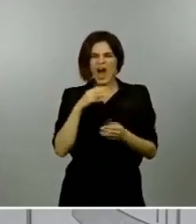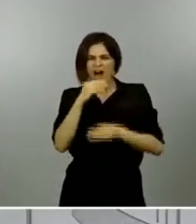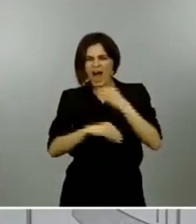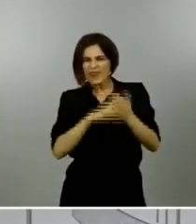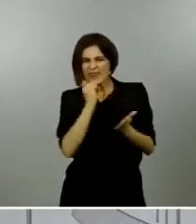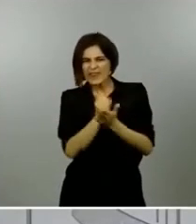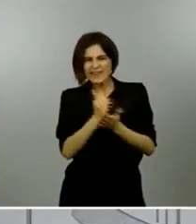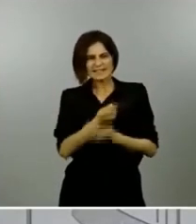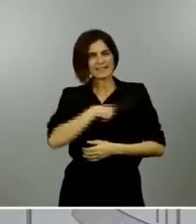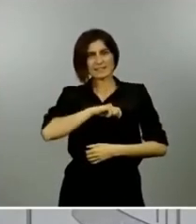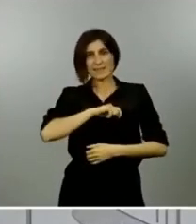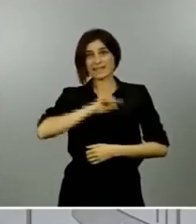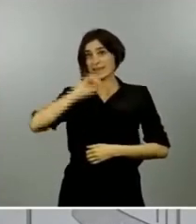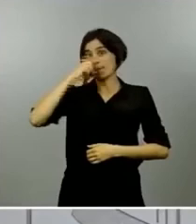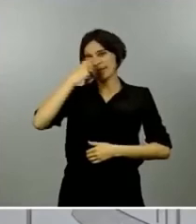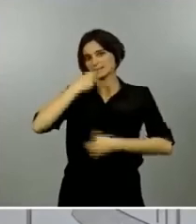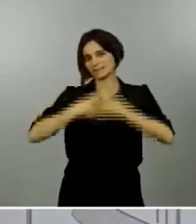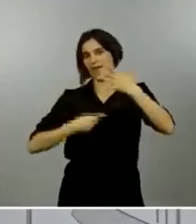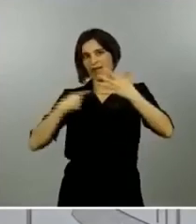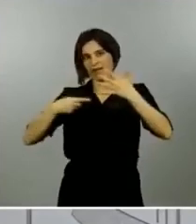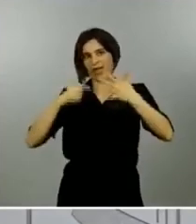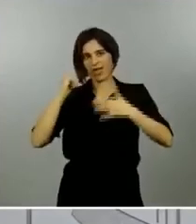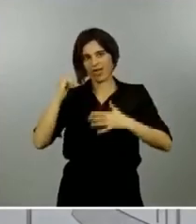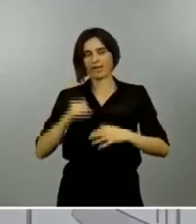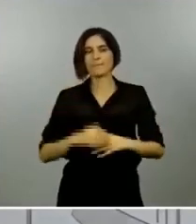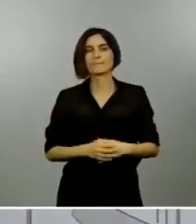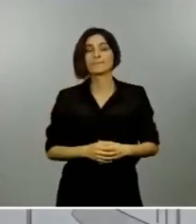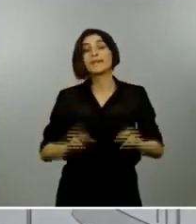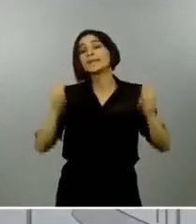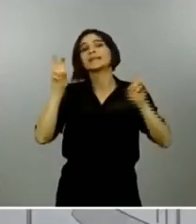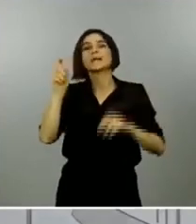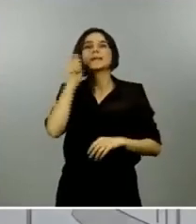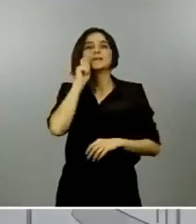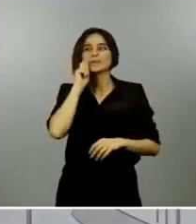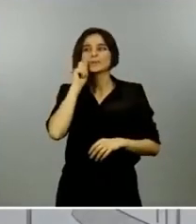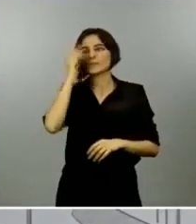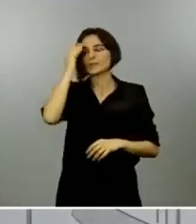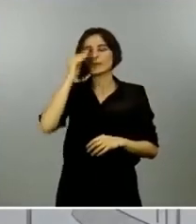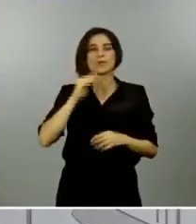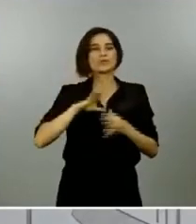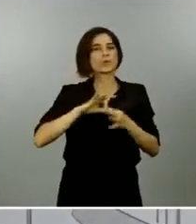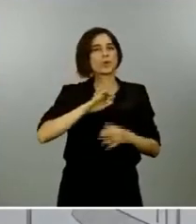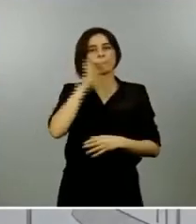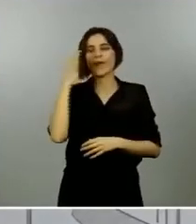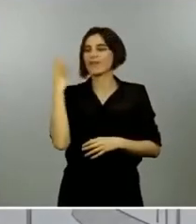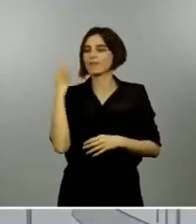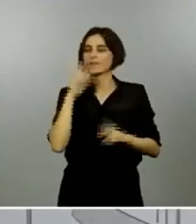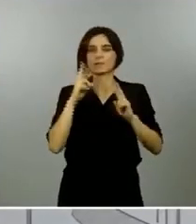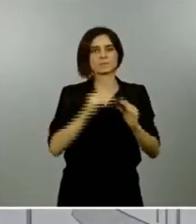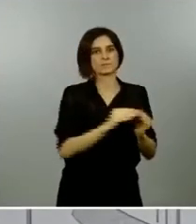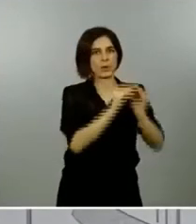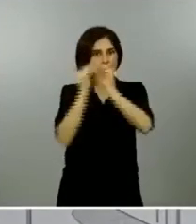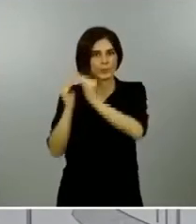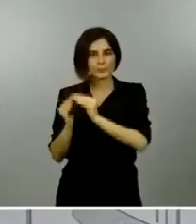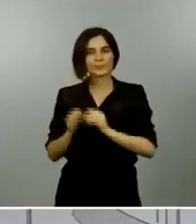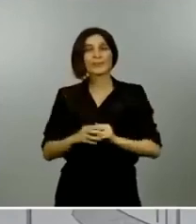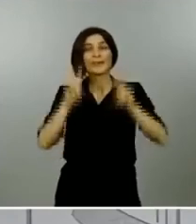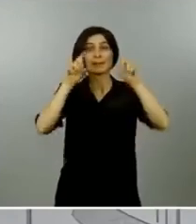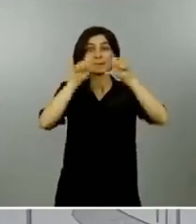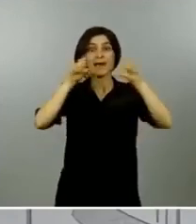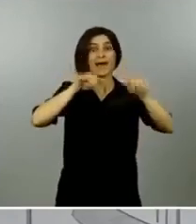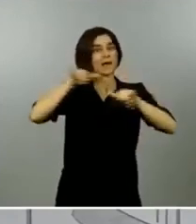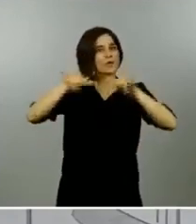sobre el turismo efectivamente tendremos que dar una respuesta europea a esta cuestión y sobre las aerolíneas igual estamos trabajando a nivel europeo para ver